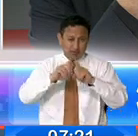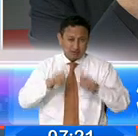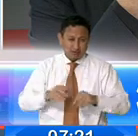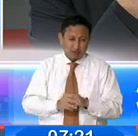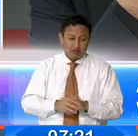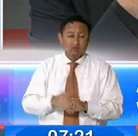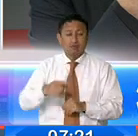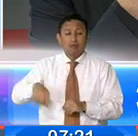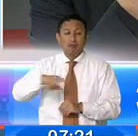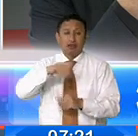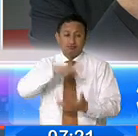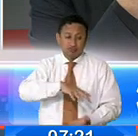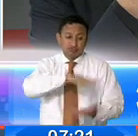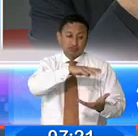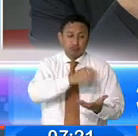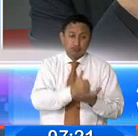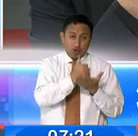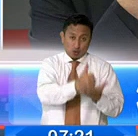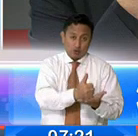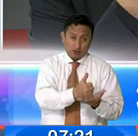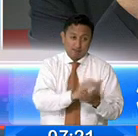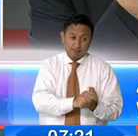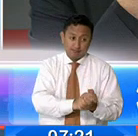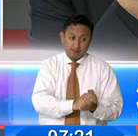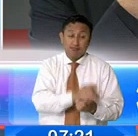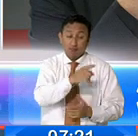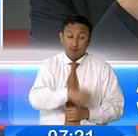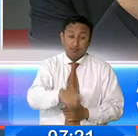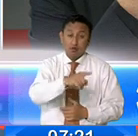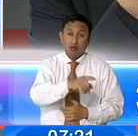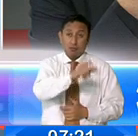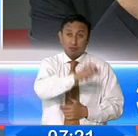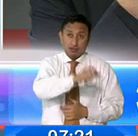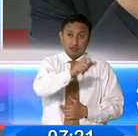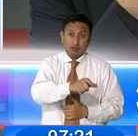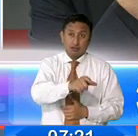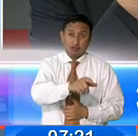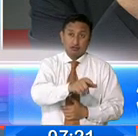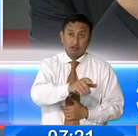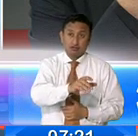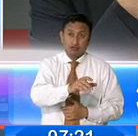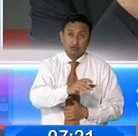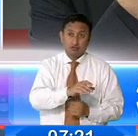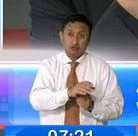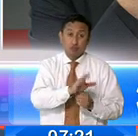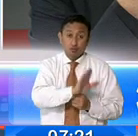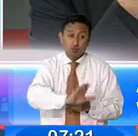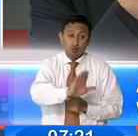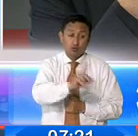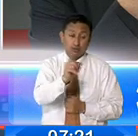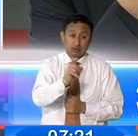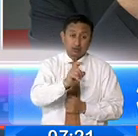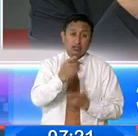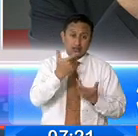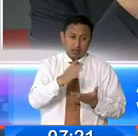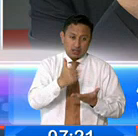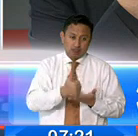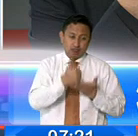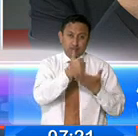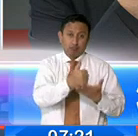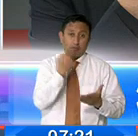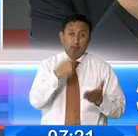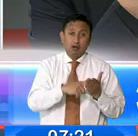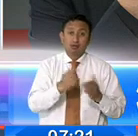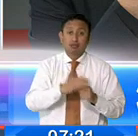con cooperantes ha logrado pues contener de alguna manera toda esa necesidad que tienen especialmente